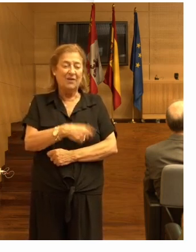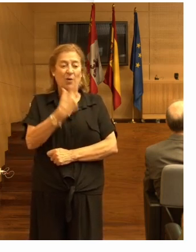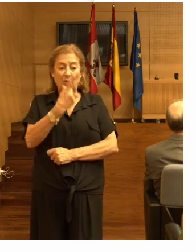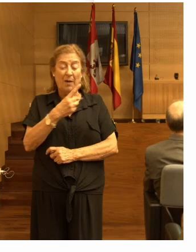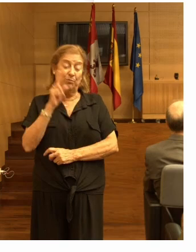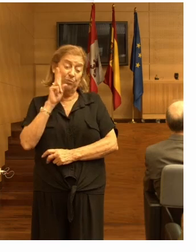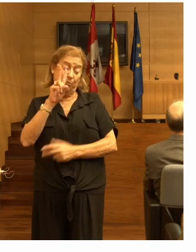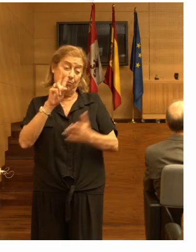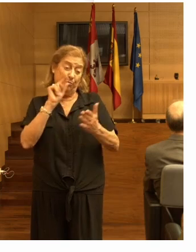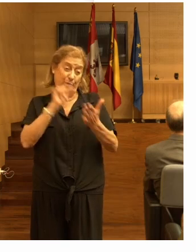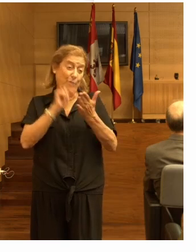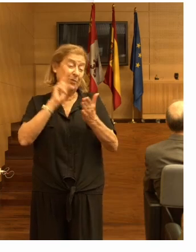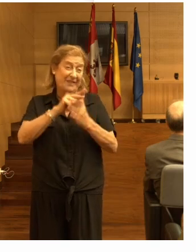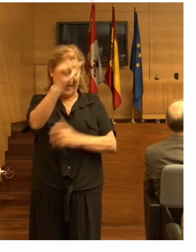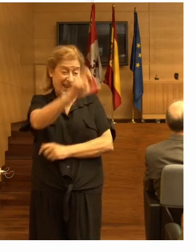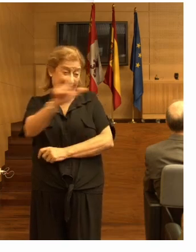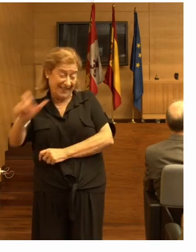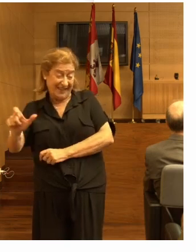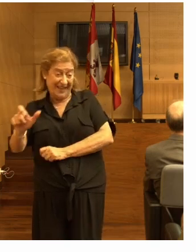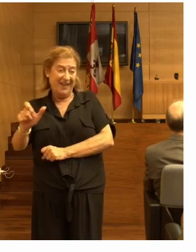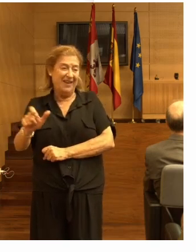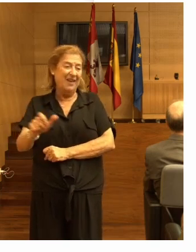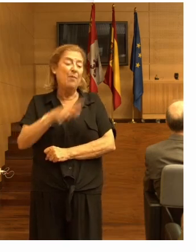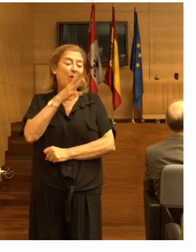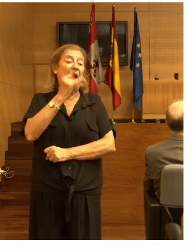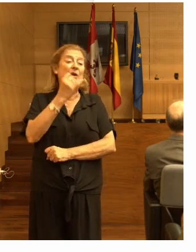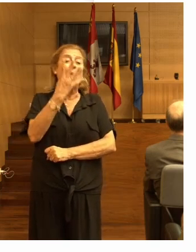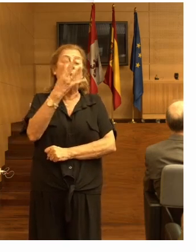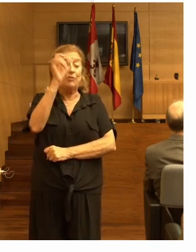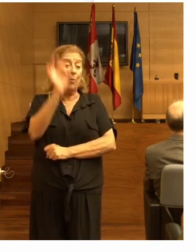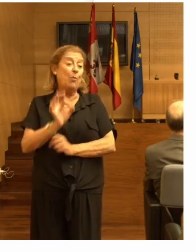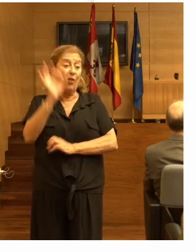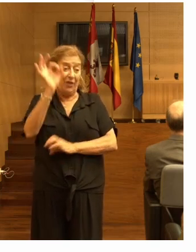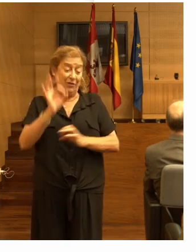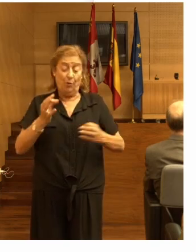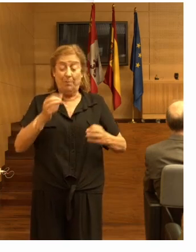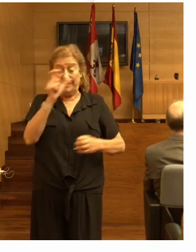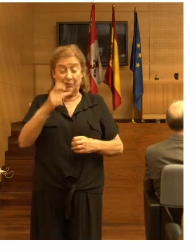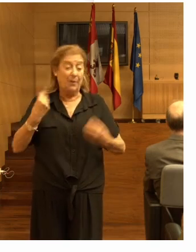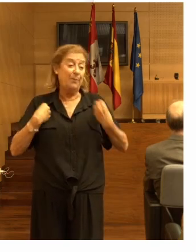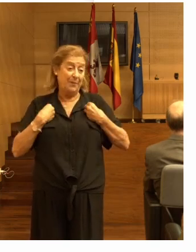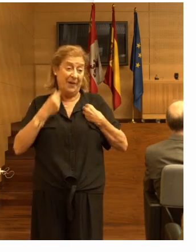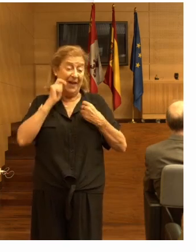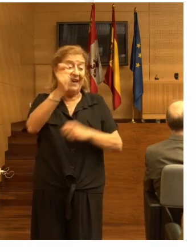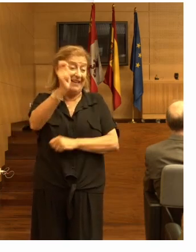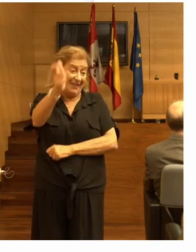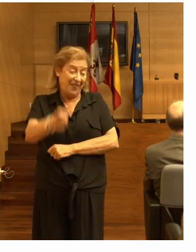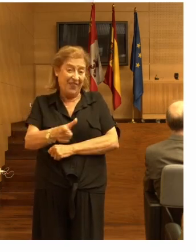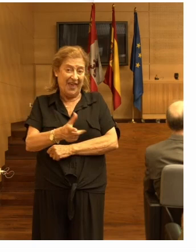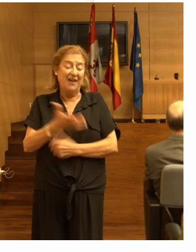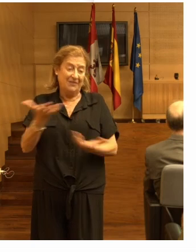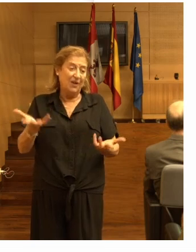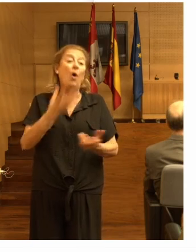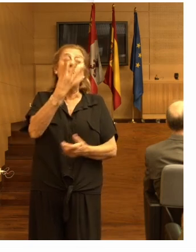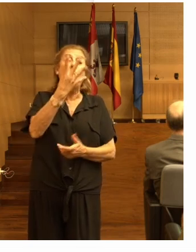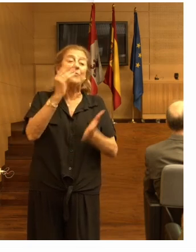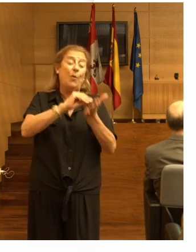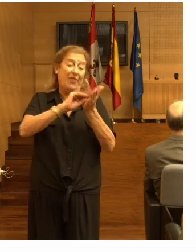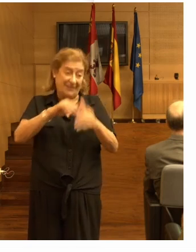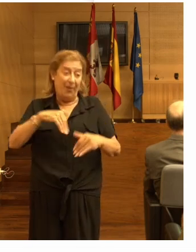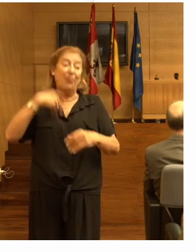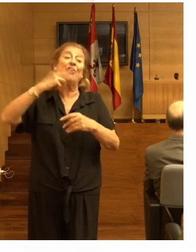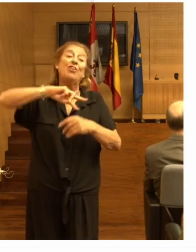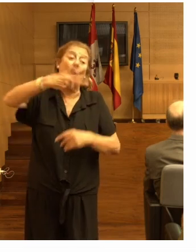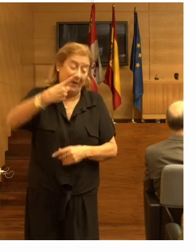perspectiva de la población, pues, como hay un 4% de personas que viven en residencias, pues, es como cuatro veces más de